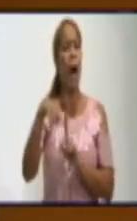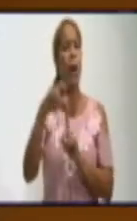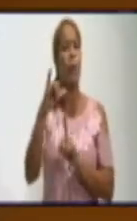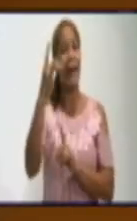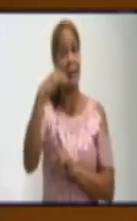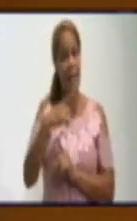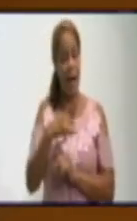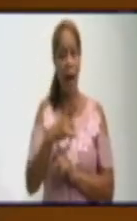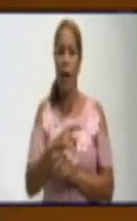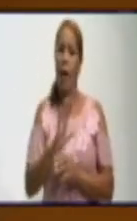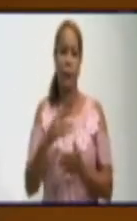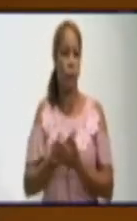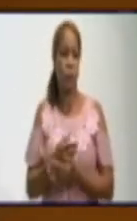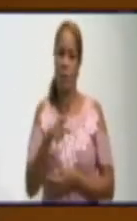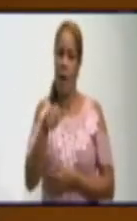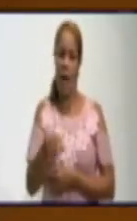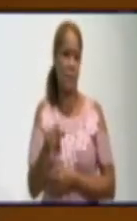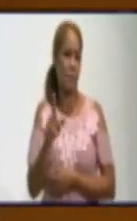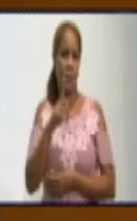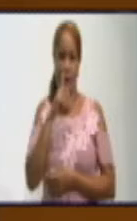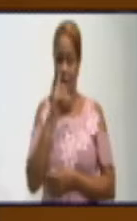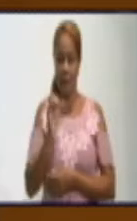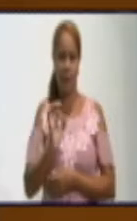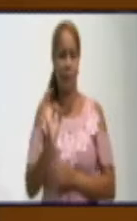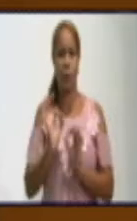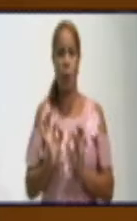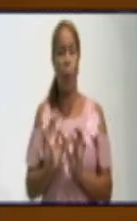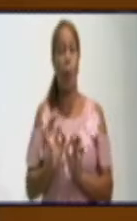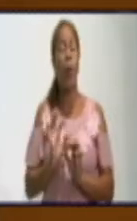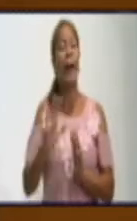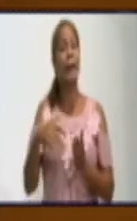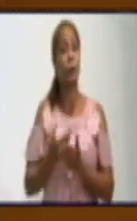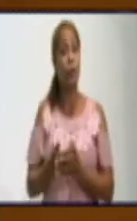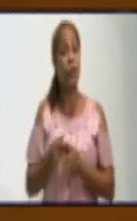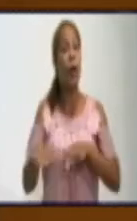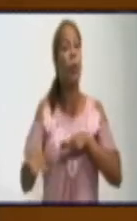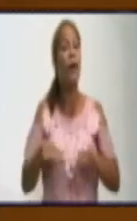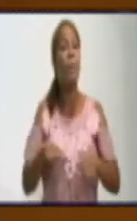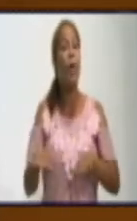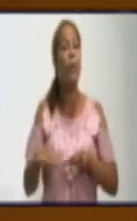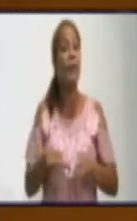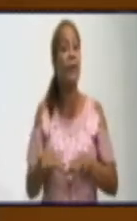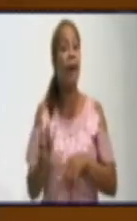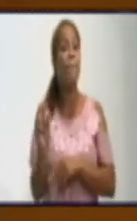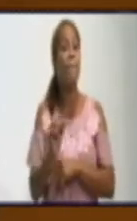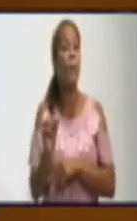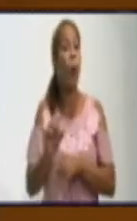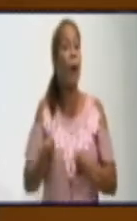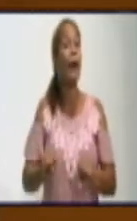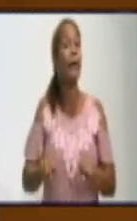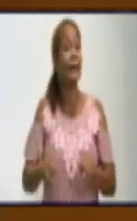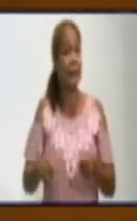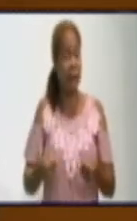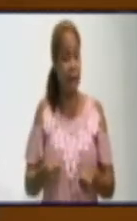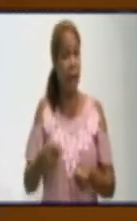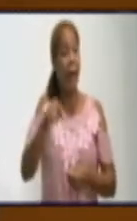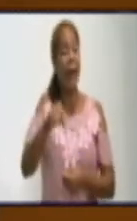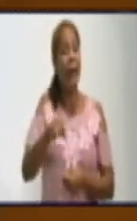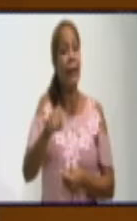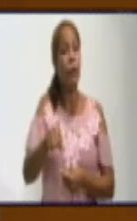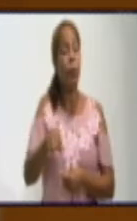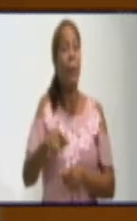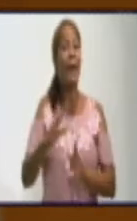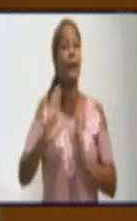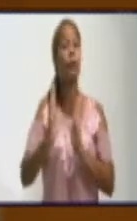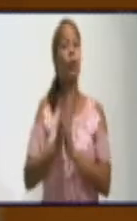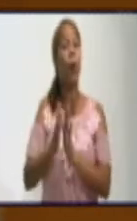tiene epidemiológicamente el país y la provincia y que estamos con una movilidad restringida. Esto es para aquellas personas que de manera